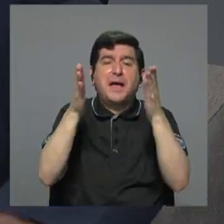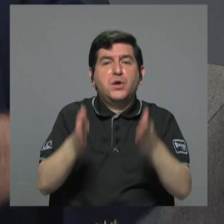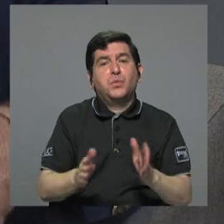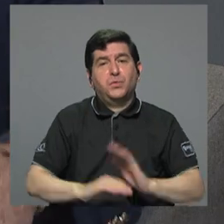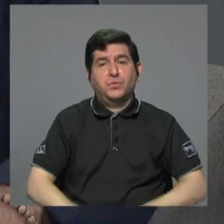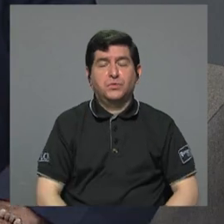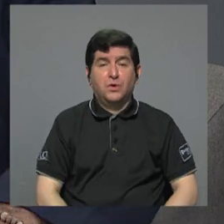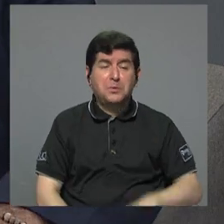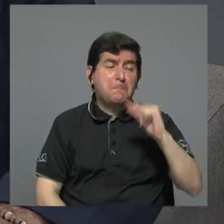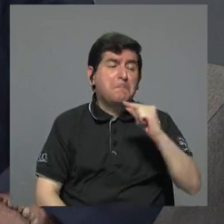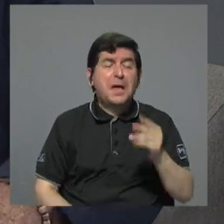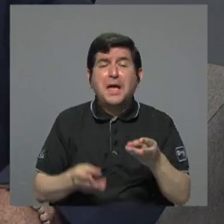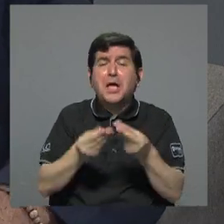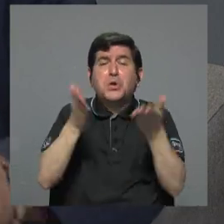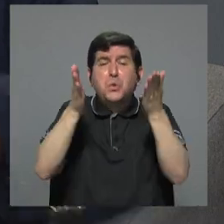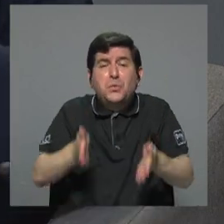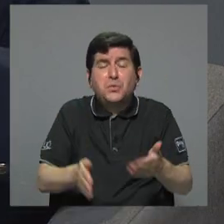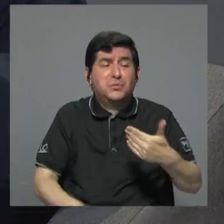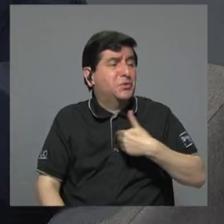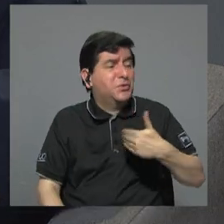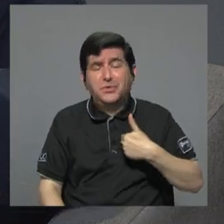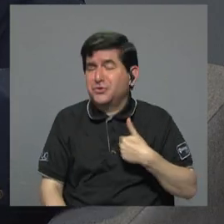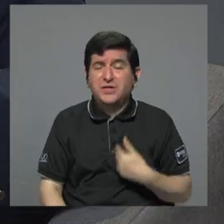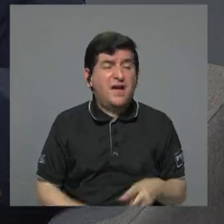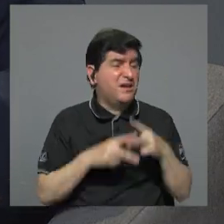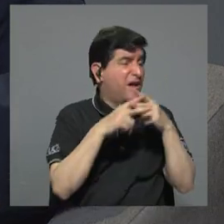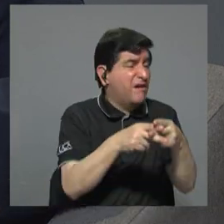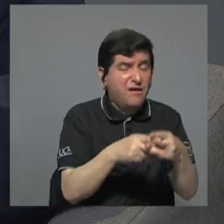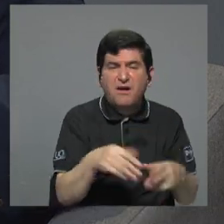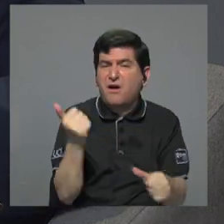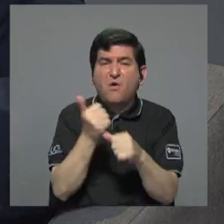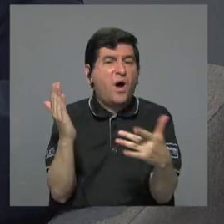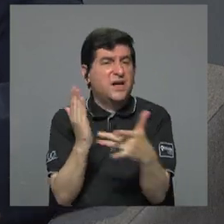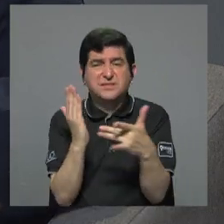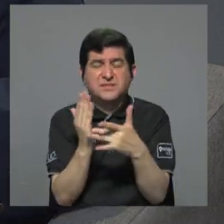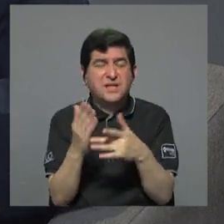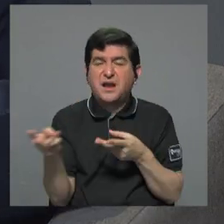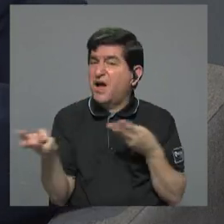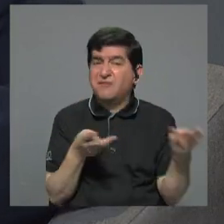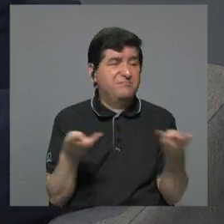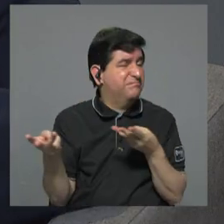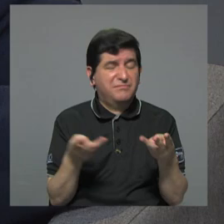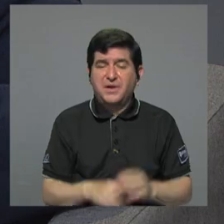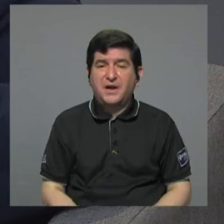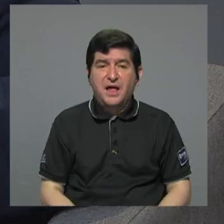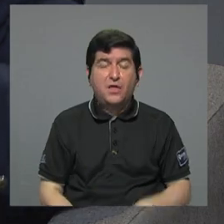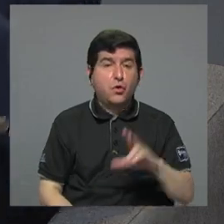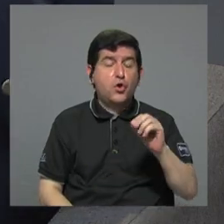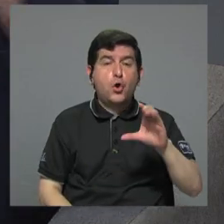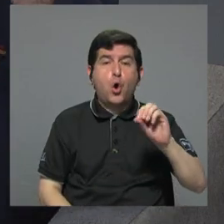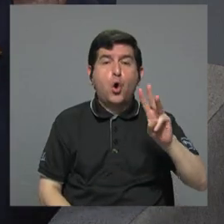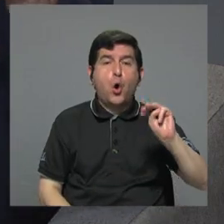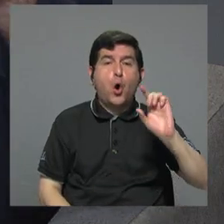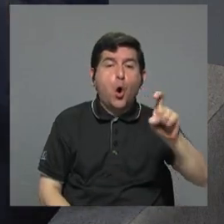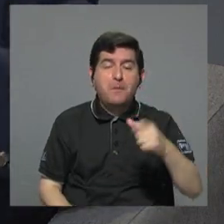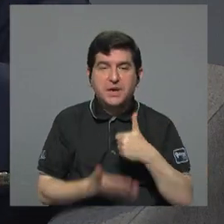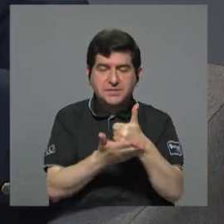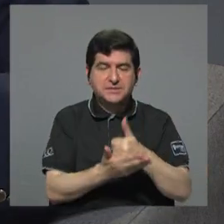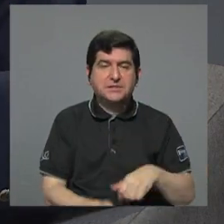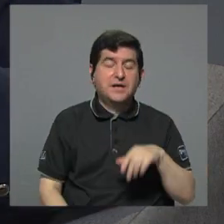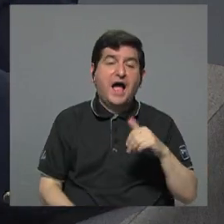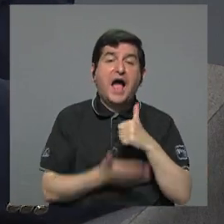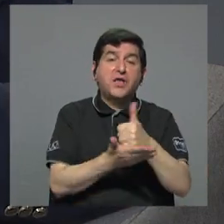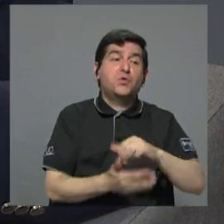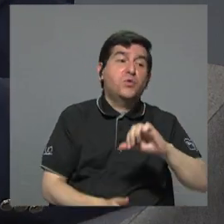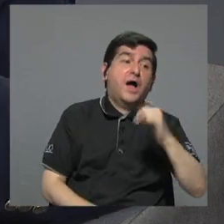Y el pequeño productor no tiene ni crédito, ni asistencia técnica, ni mercado, ni un cómex que le ayude, porque el cómex le ayuda a los de afuera,